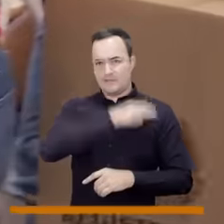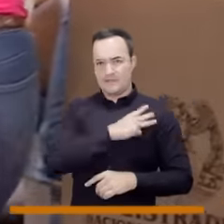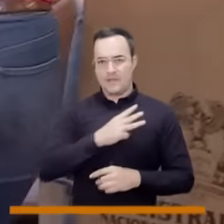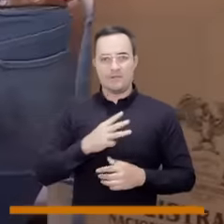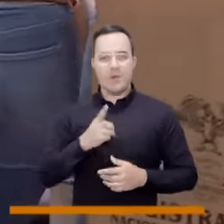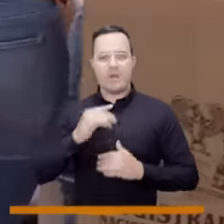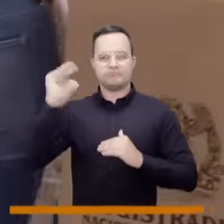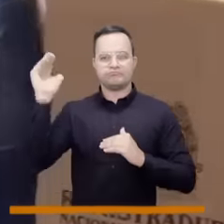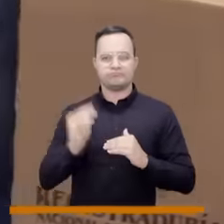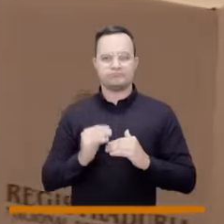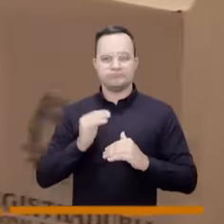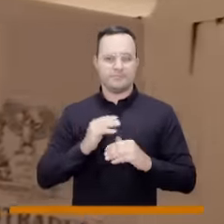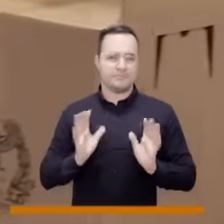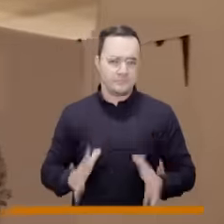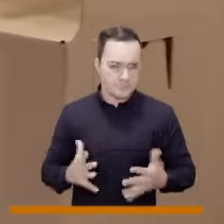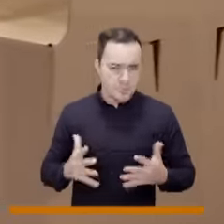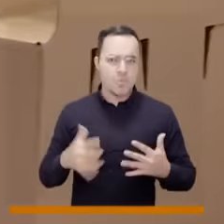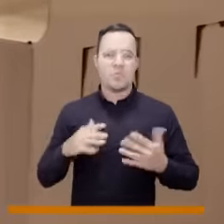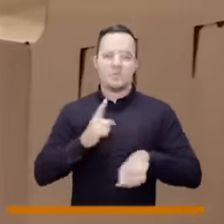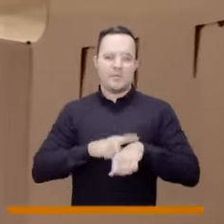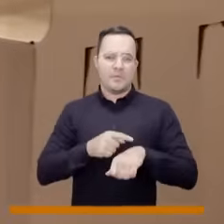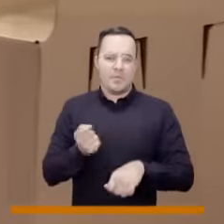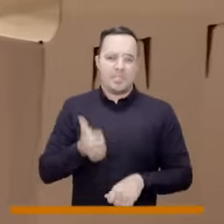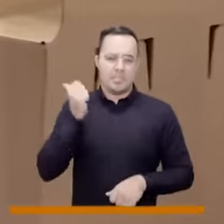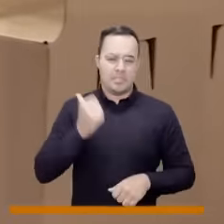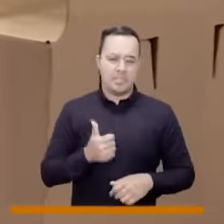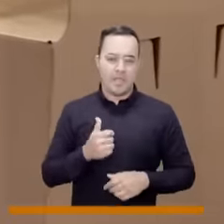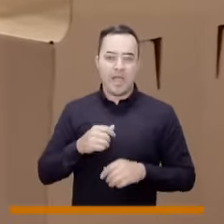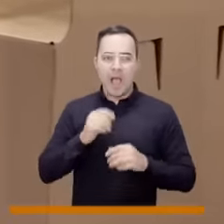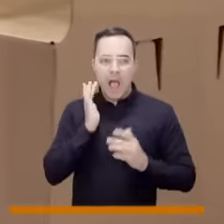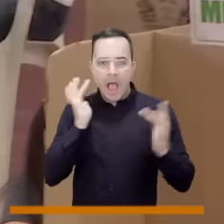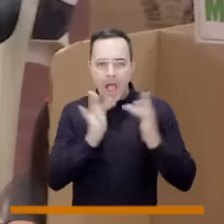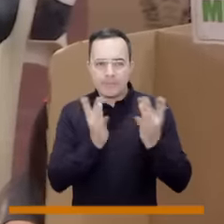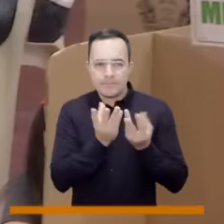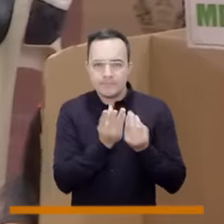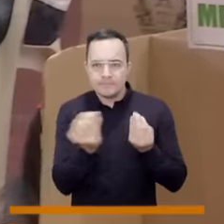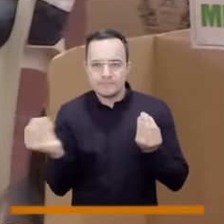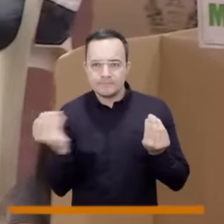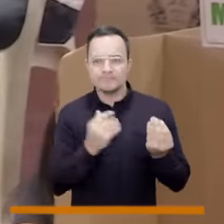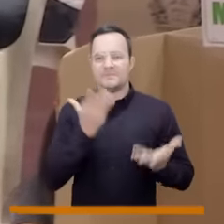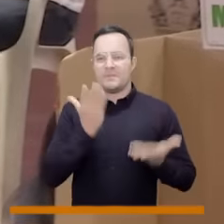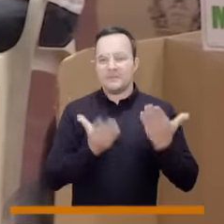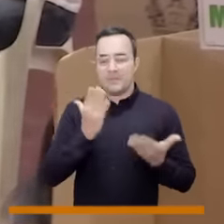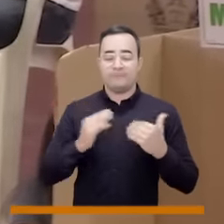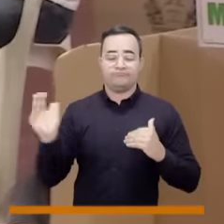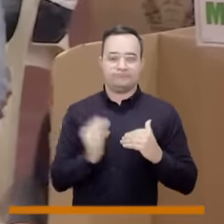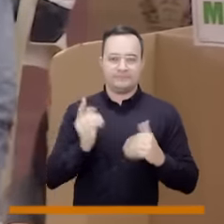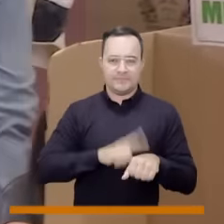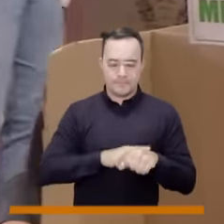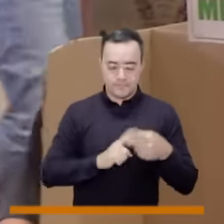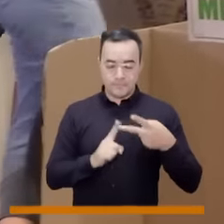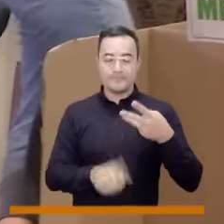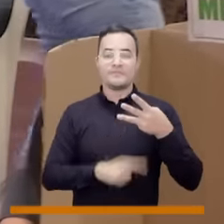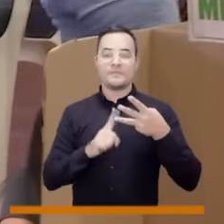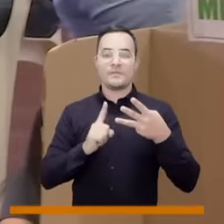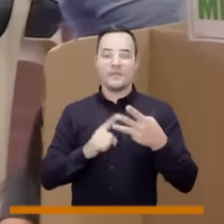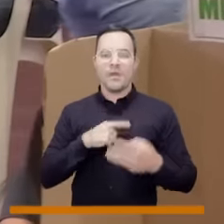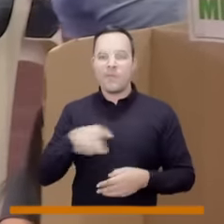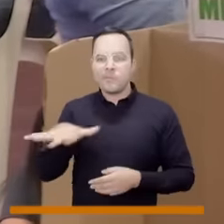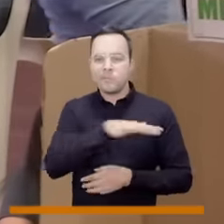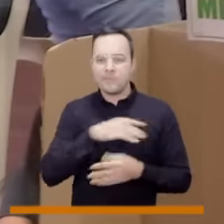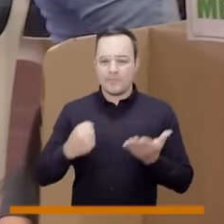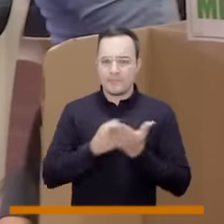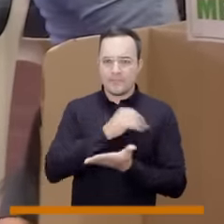prestación del servicio militar obligatorio para soldados auxiliares bachilleres y dos meses si son soldados campesinos o soldados